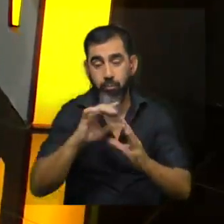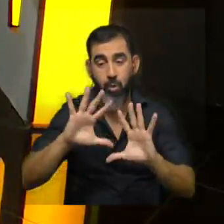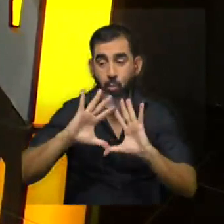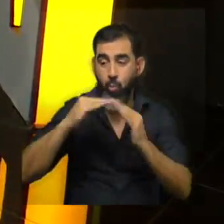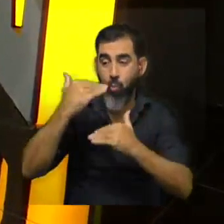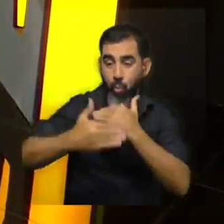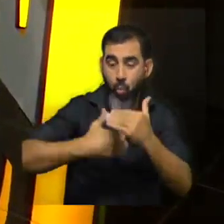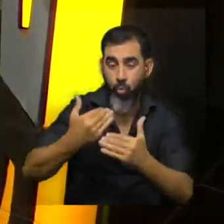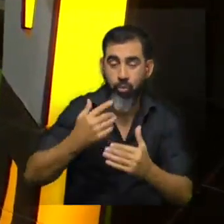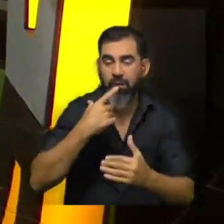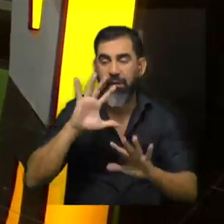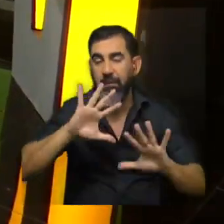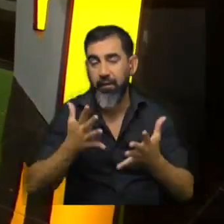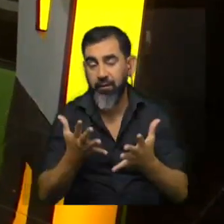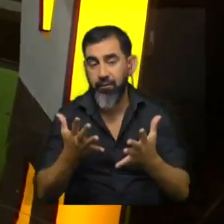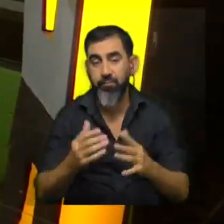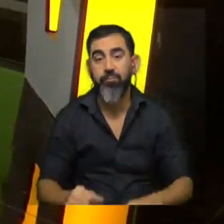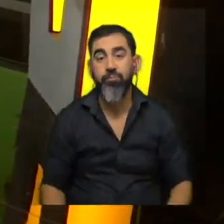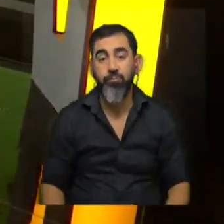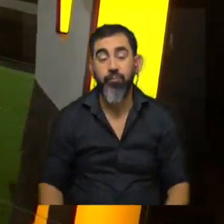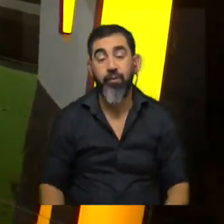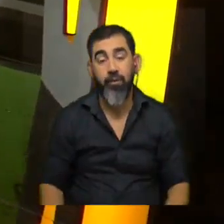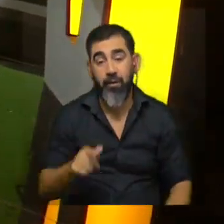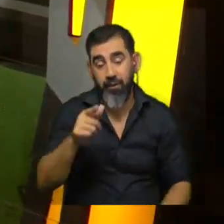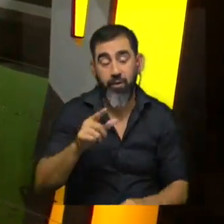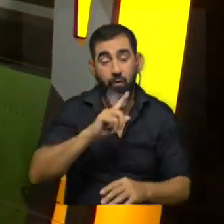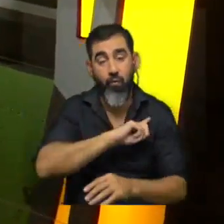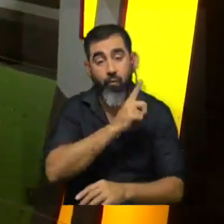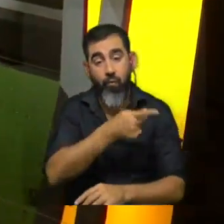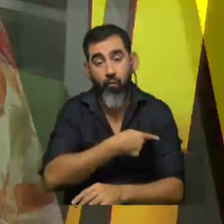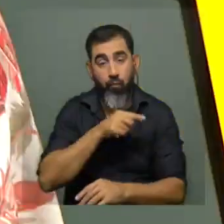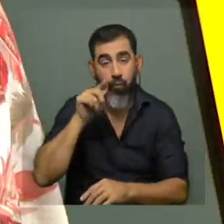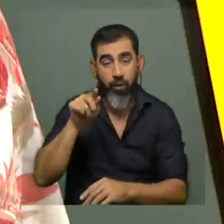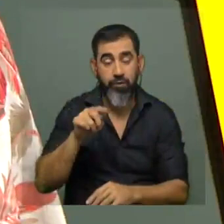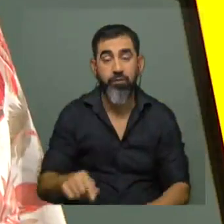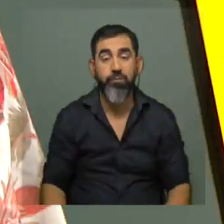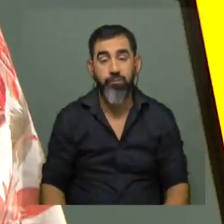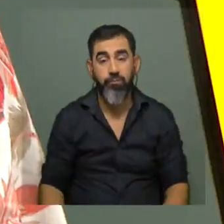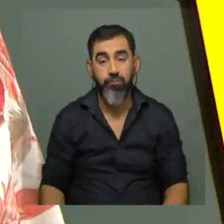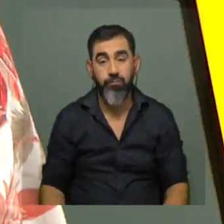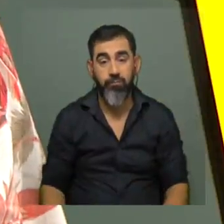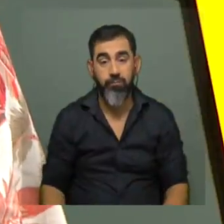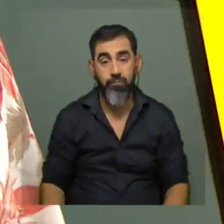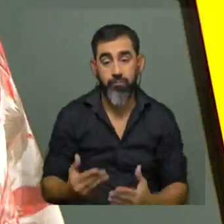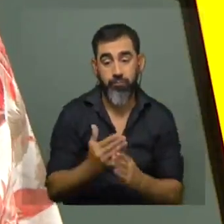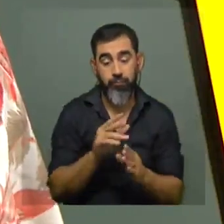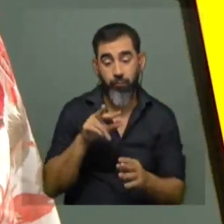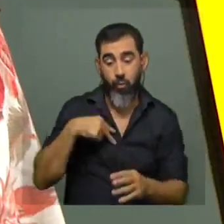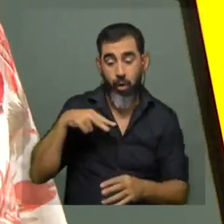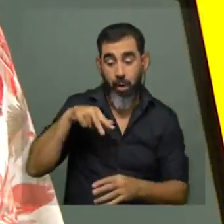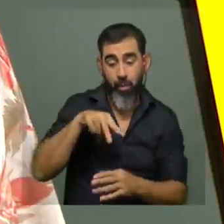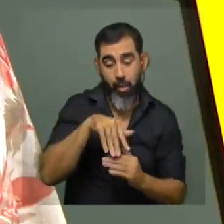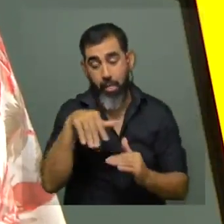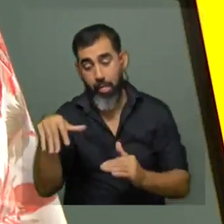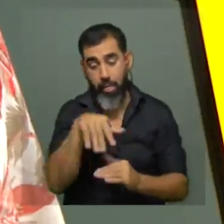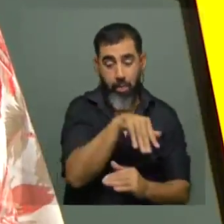que tiene que ver bueno esta es la fuerza que como decía Ernesto es la que te tira para un lado cuando tú querés ir para el